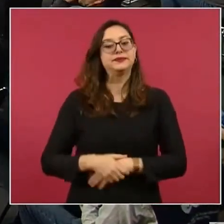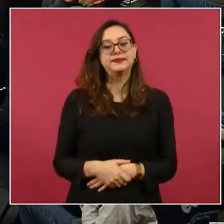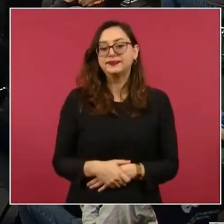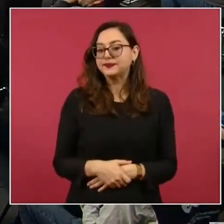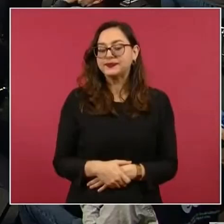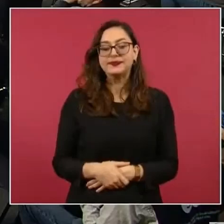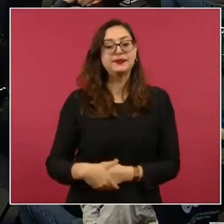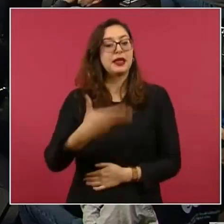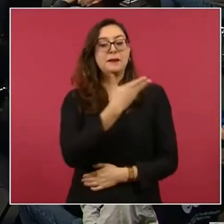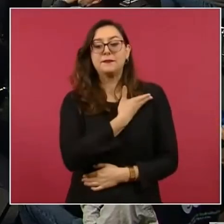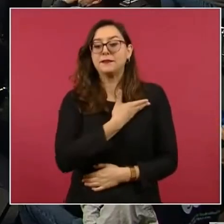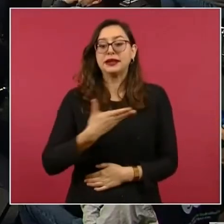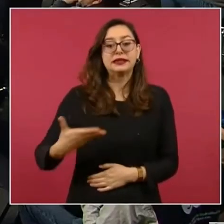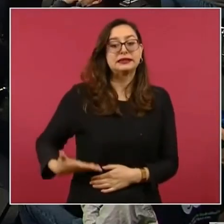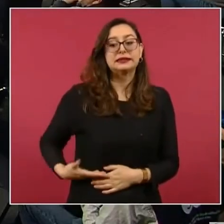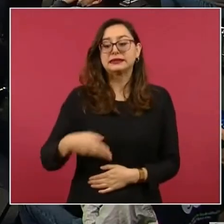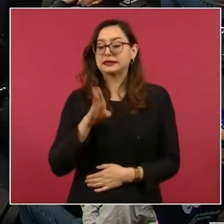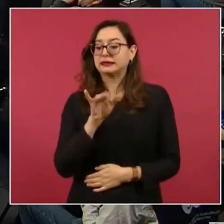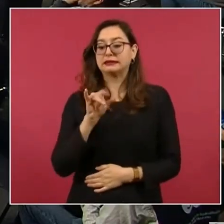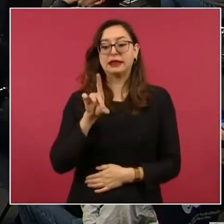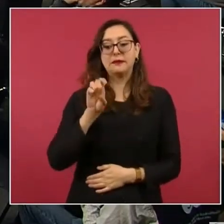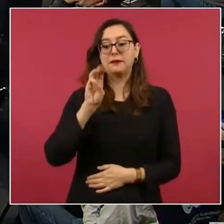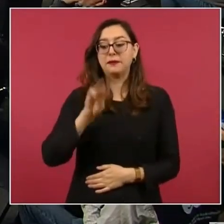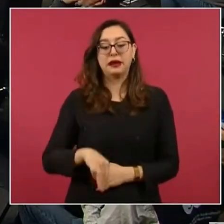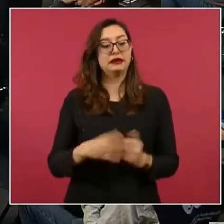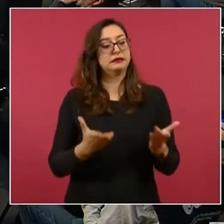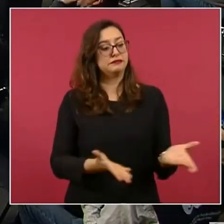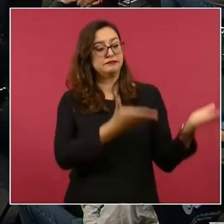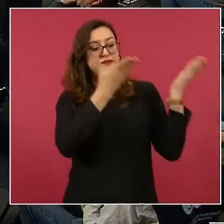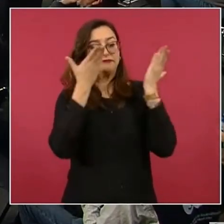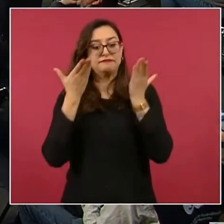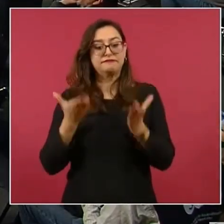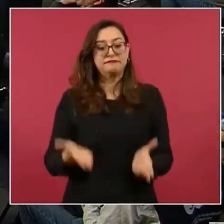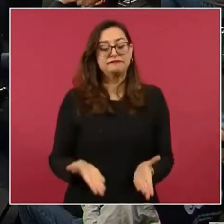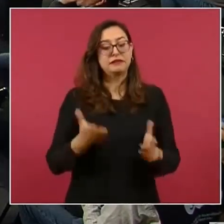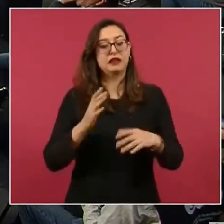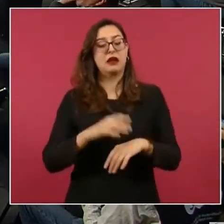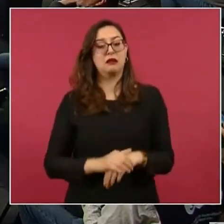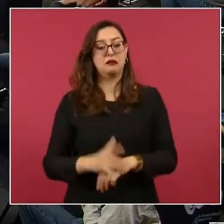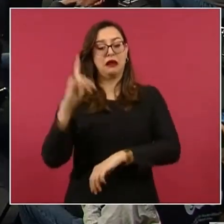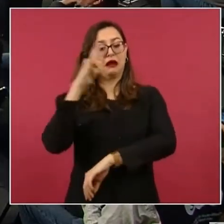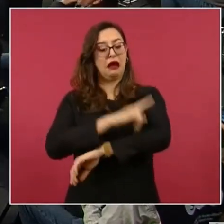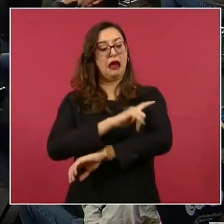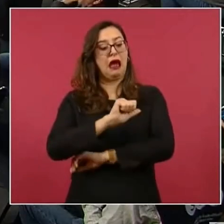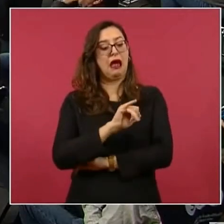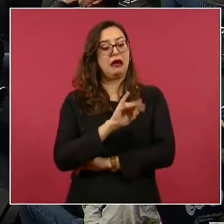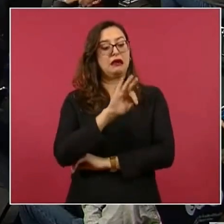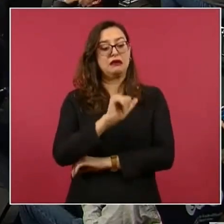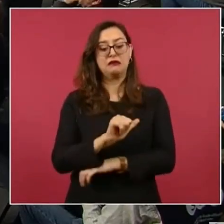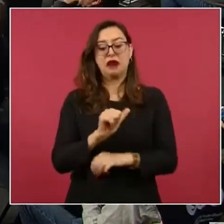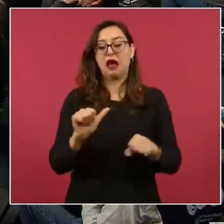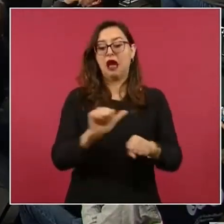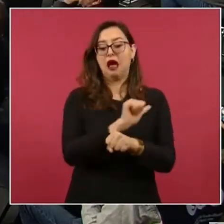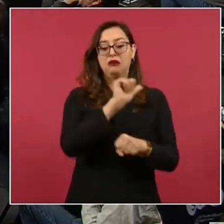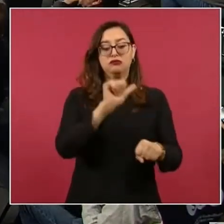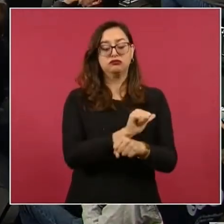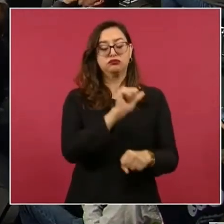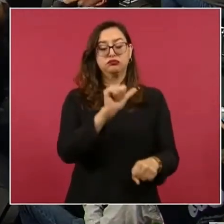humillante Biden llegó y subió a su coche